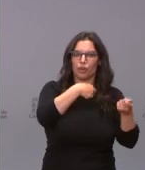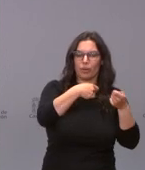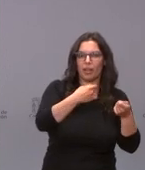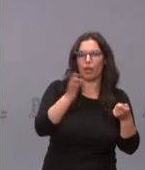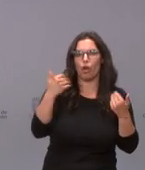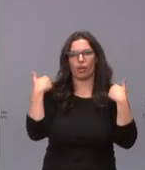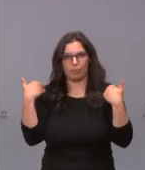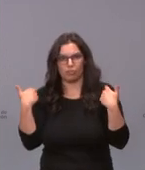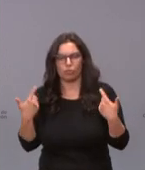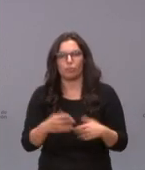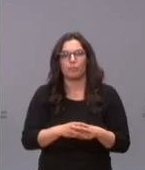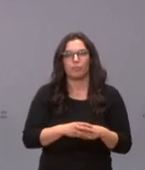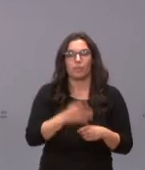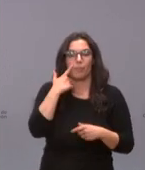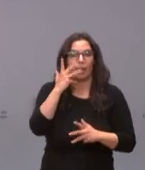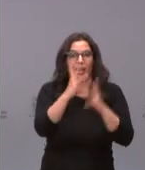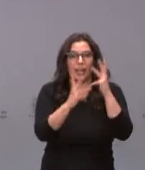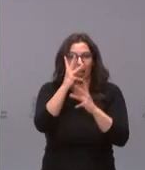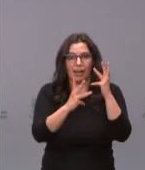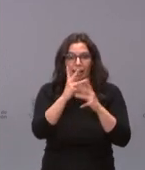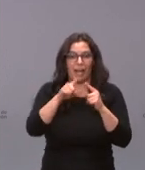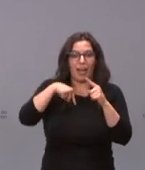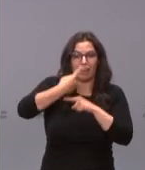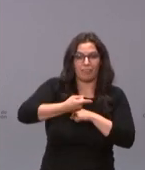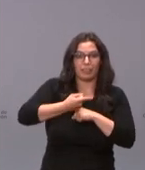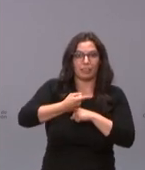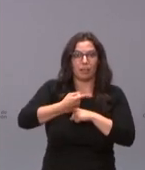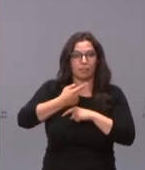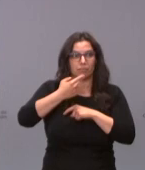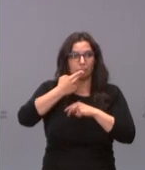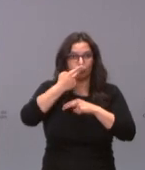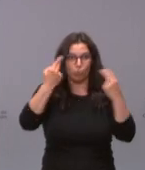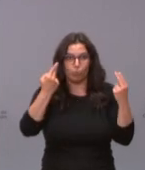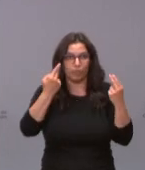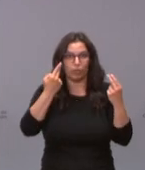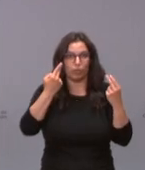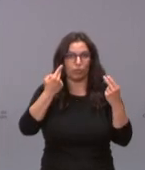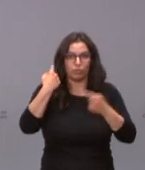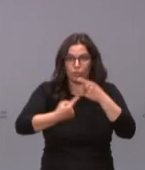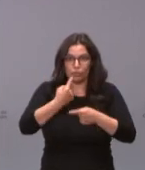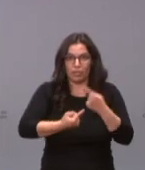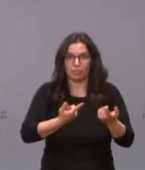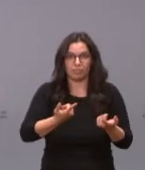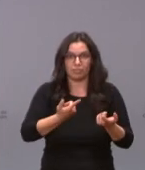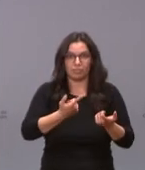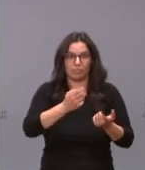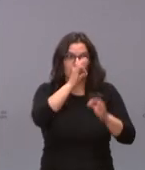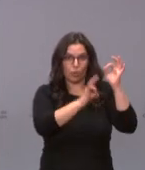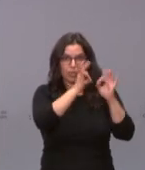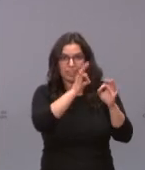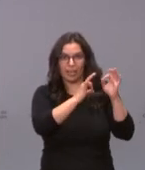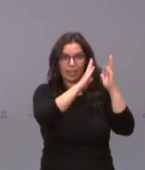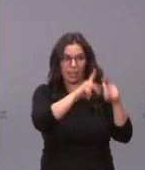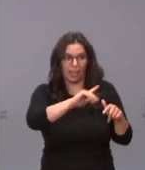hombre pues todo porque lo publicamos cada día publicamos la incidencia cada día tomamos medidas y